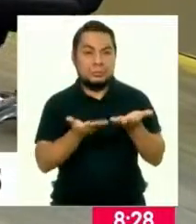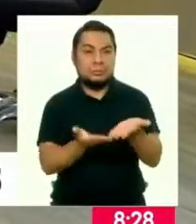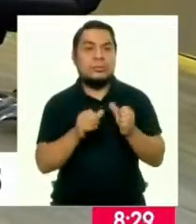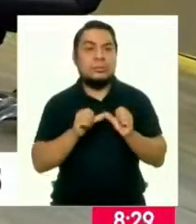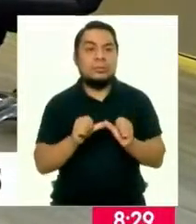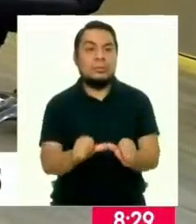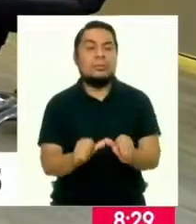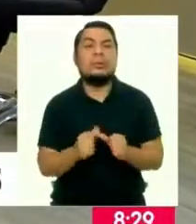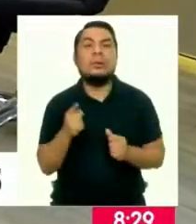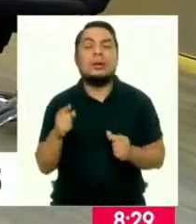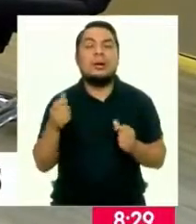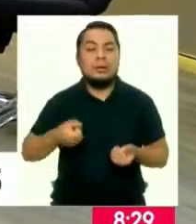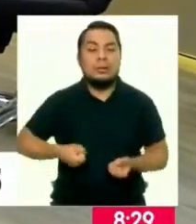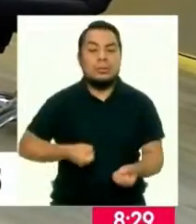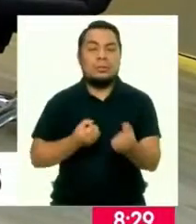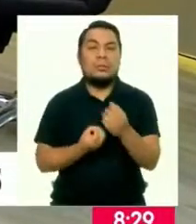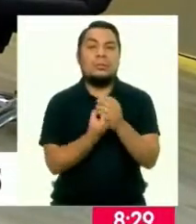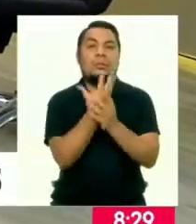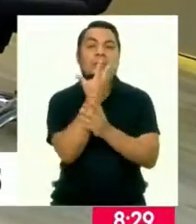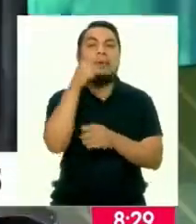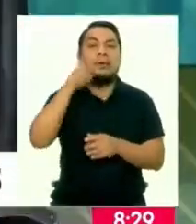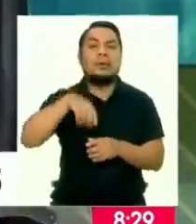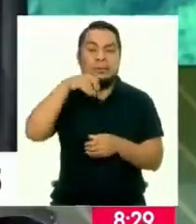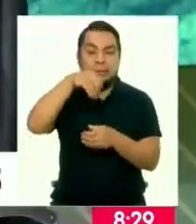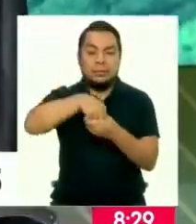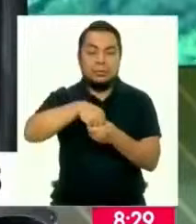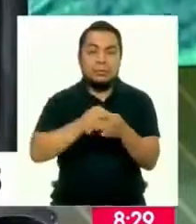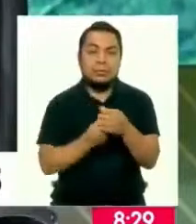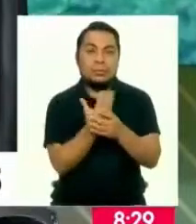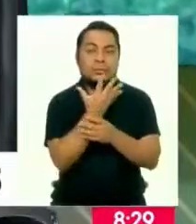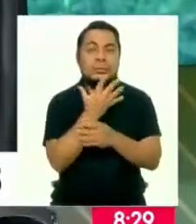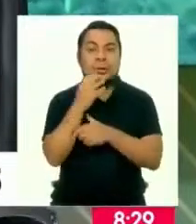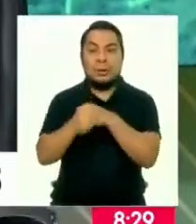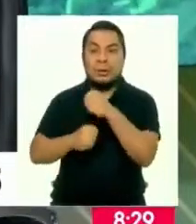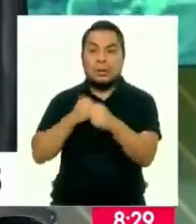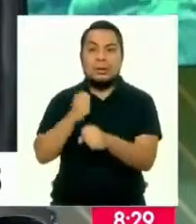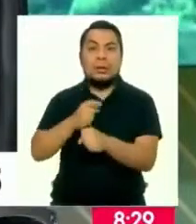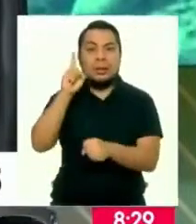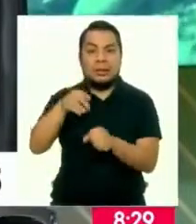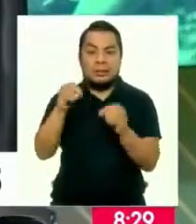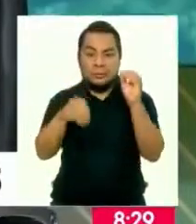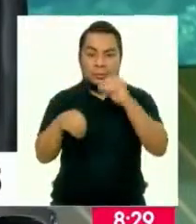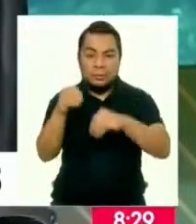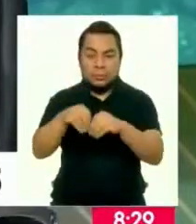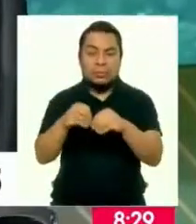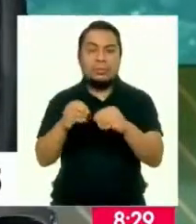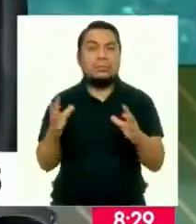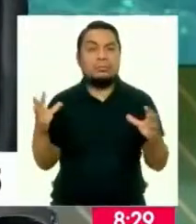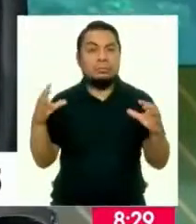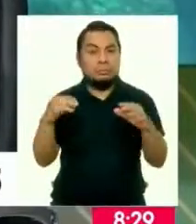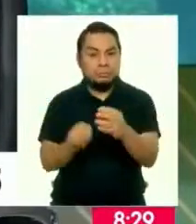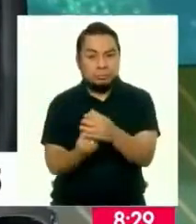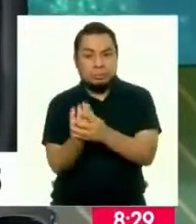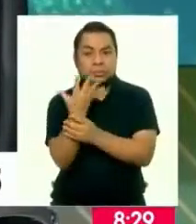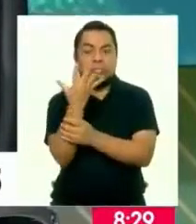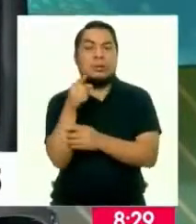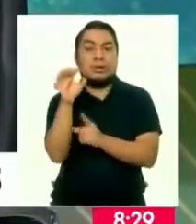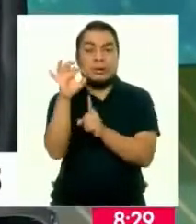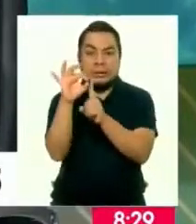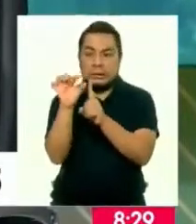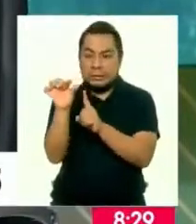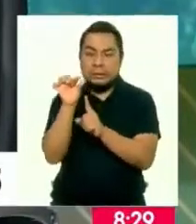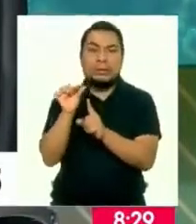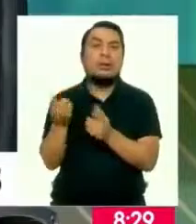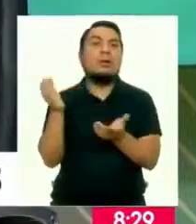conservan, la agricultura necesita sembrarse. Entonces, todos los años tenemos que sembrar, cultivar, cosechar y guardar las semillas para luego